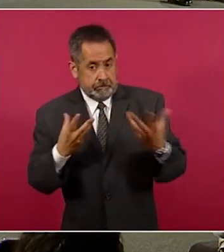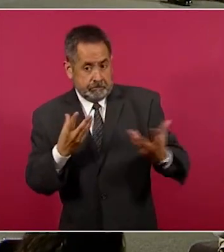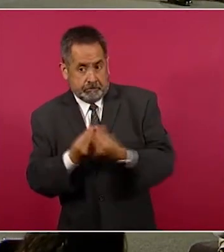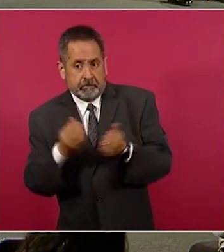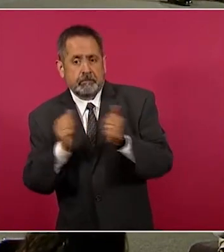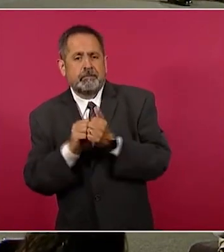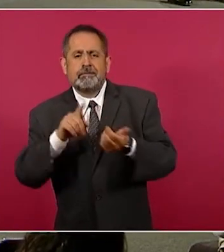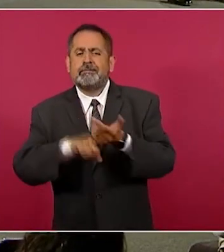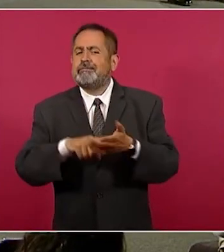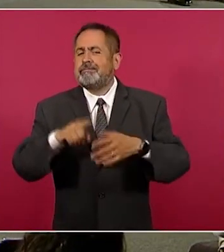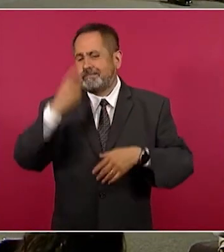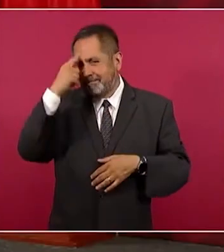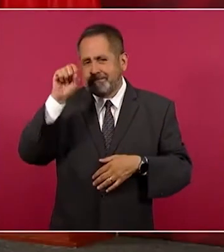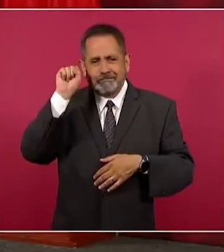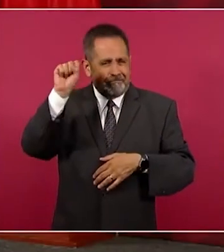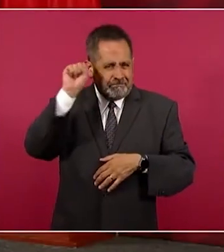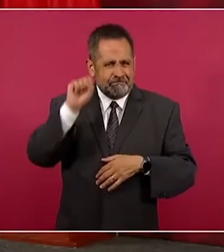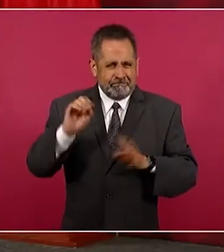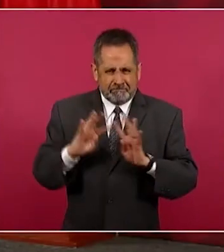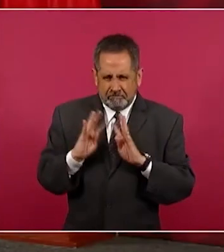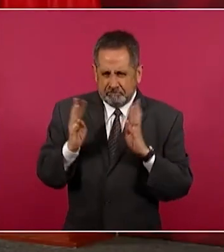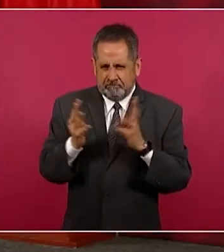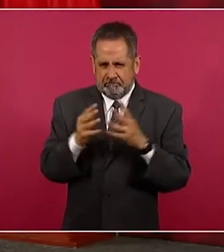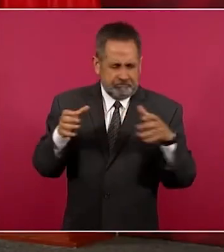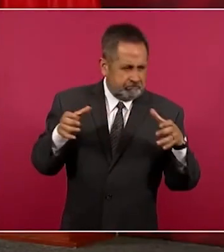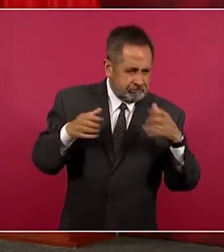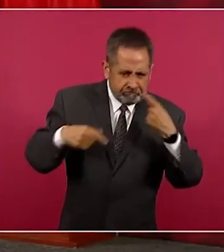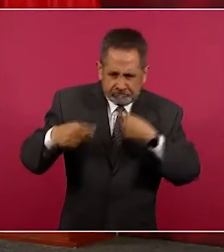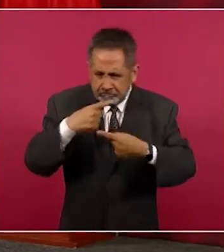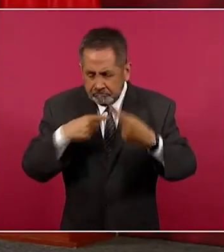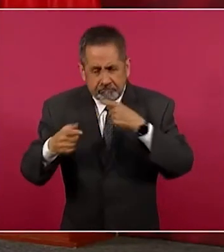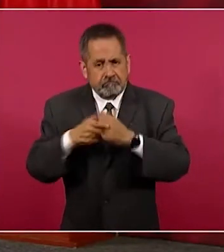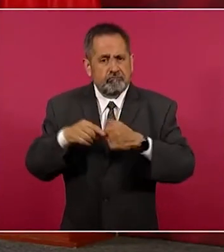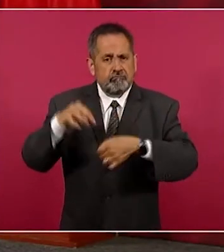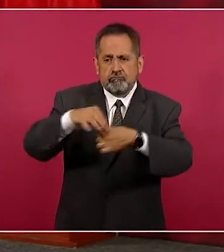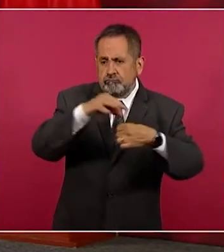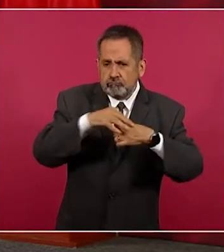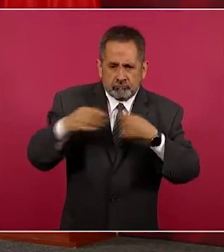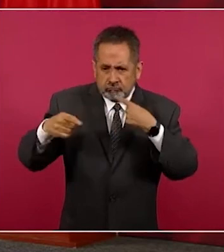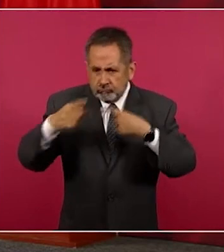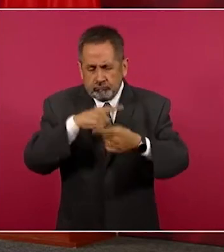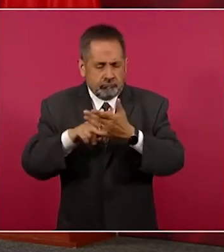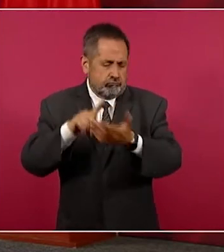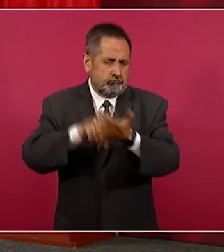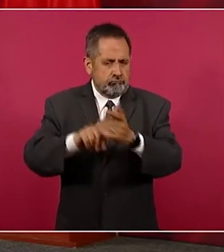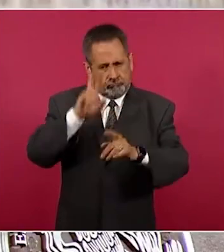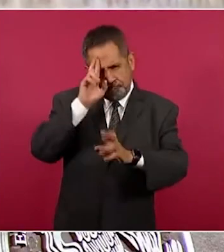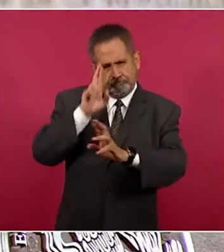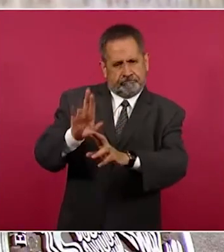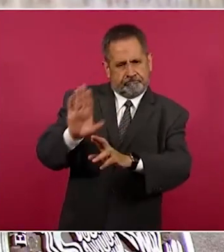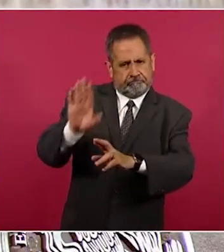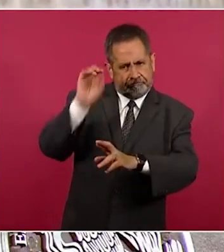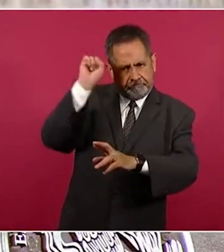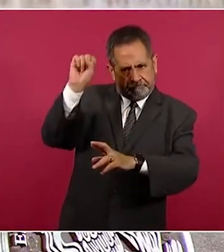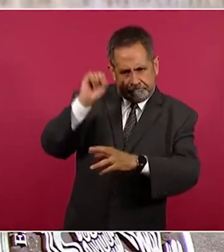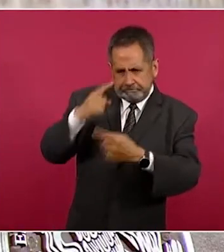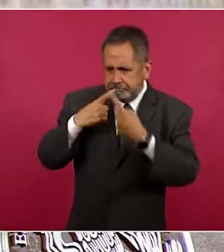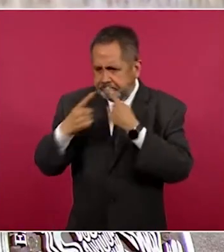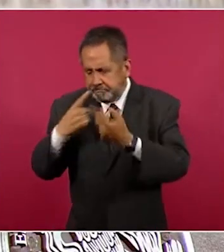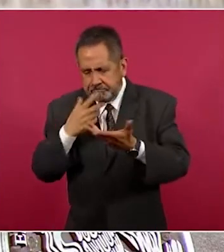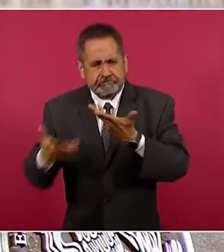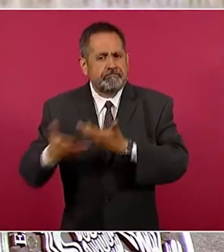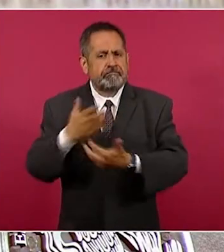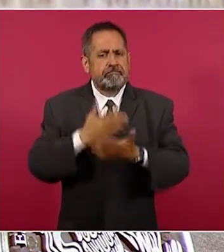se privilegió los procesos democráticos al interior de la vida sindical buscando